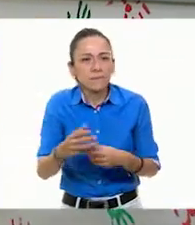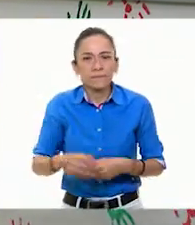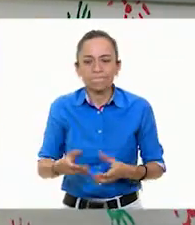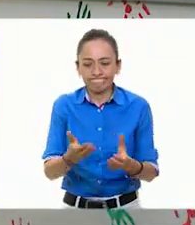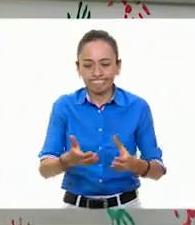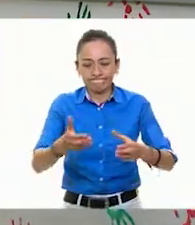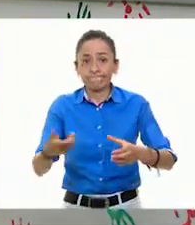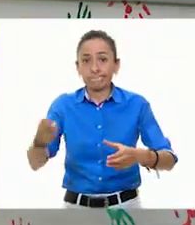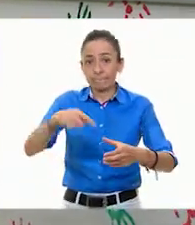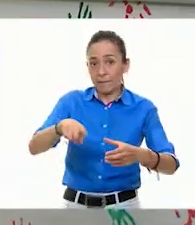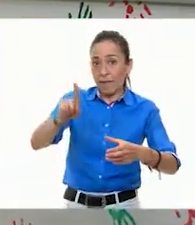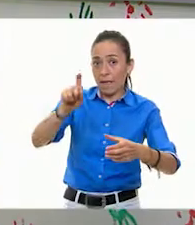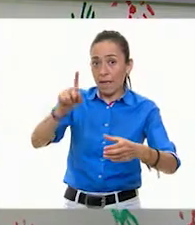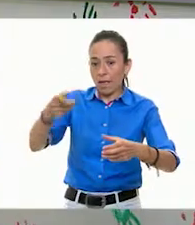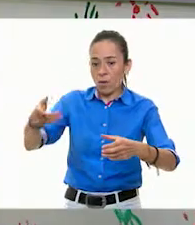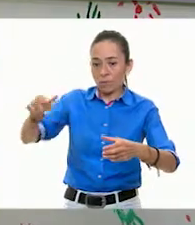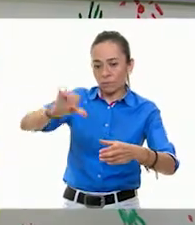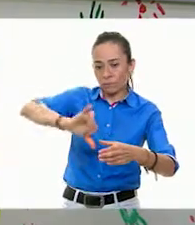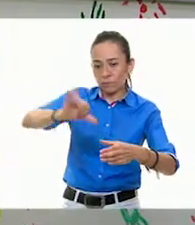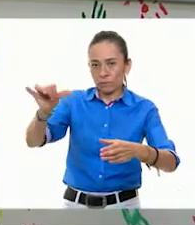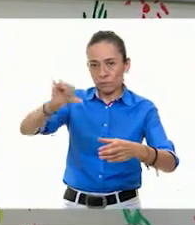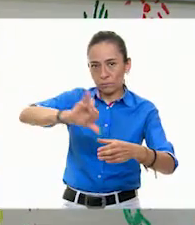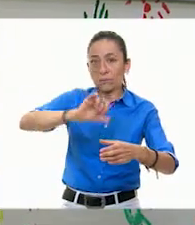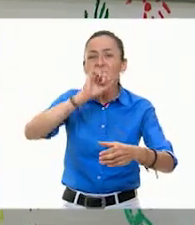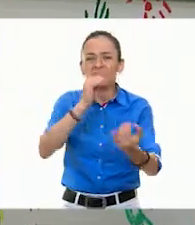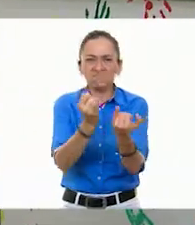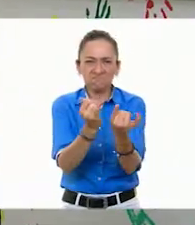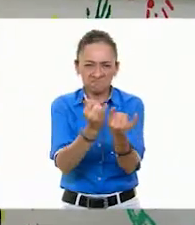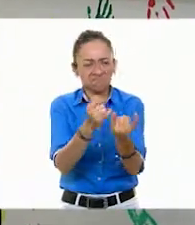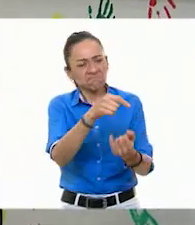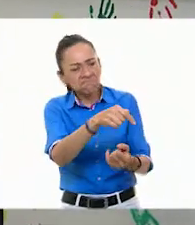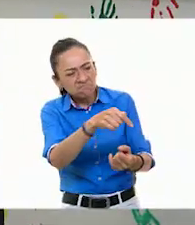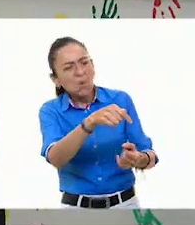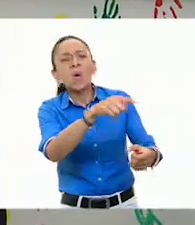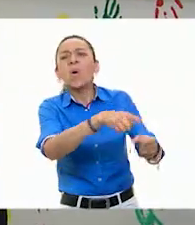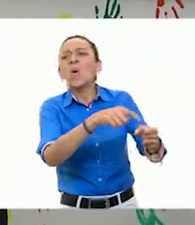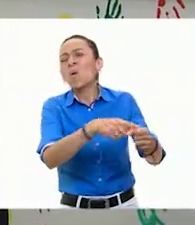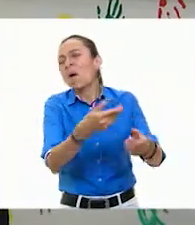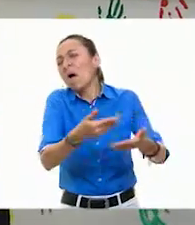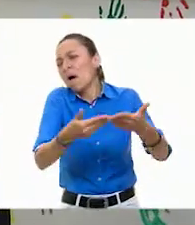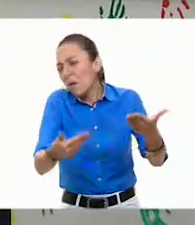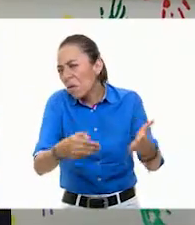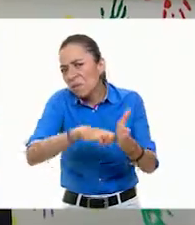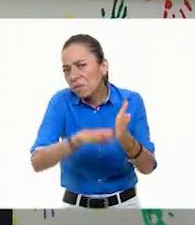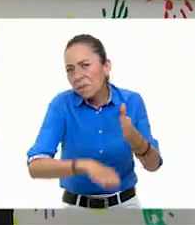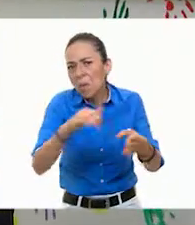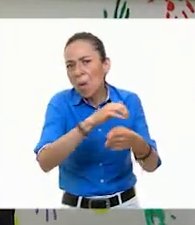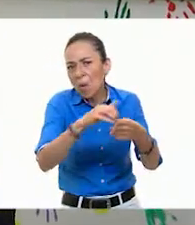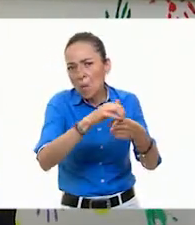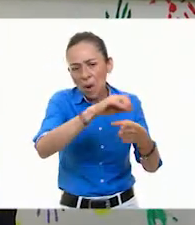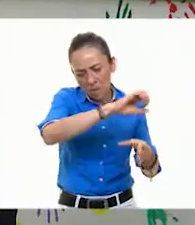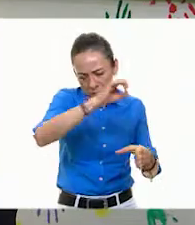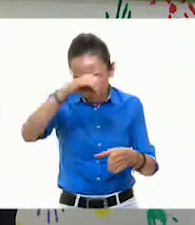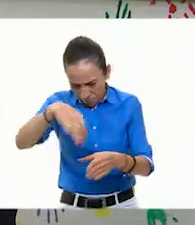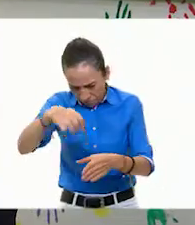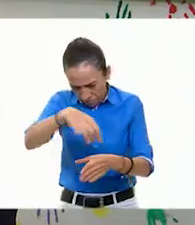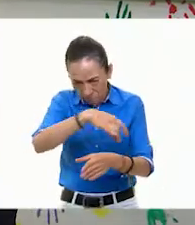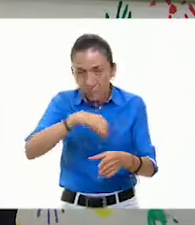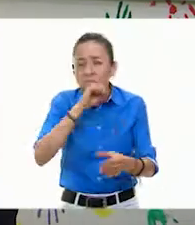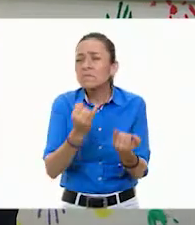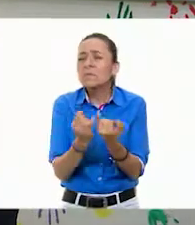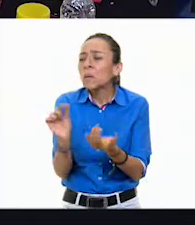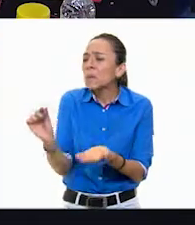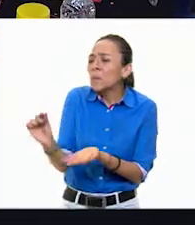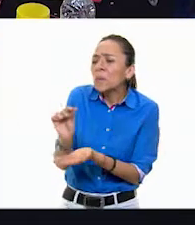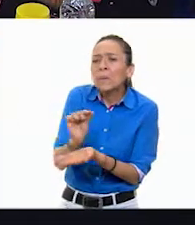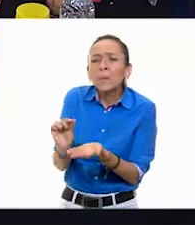y echar el pigmento, en este caso un acrílico morado, unas cuantas lentejas. ¿No